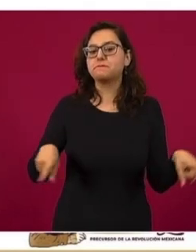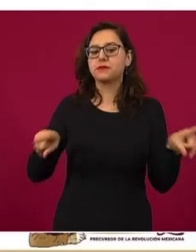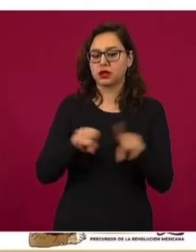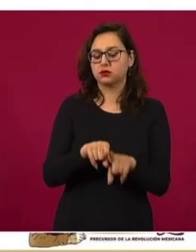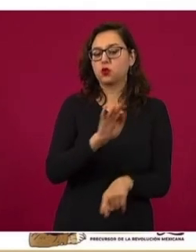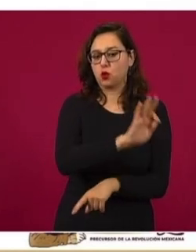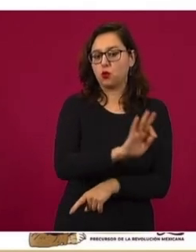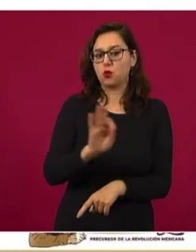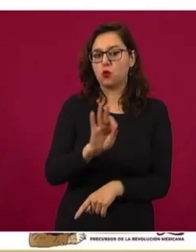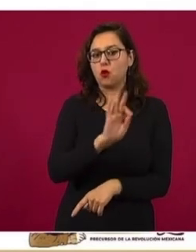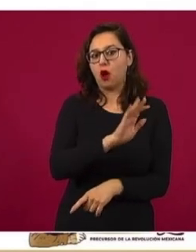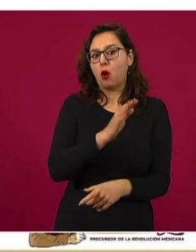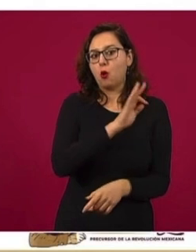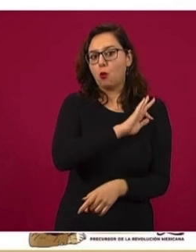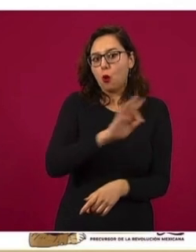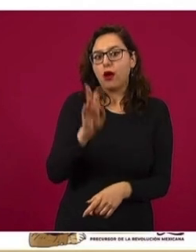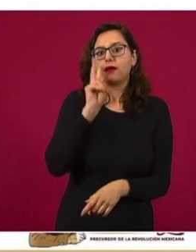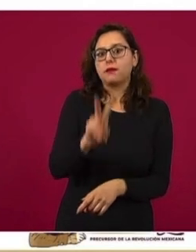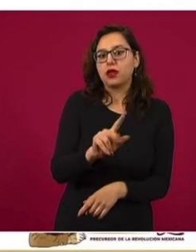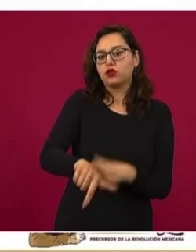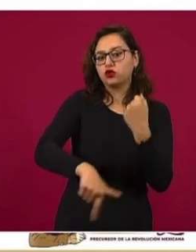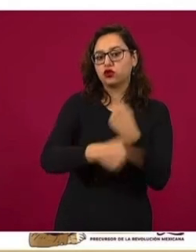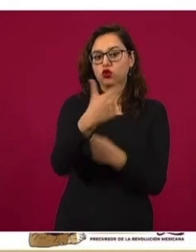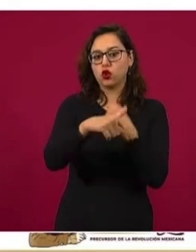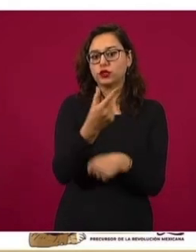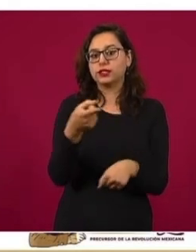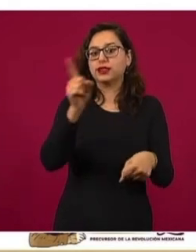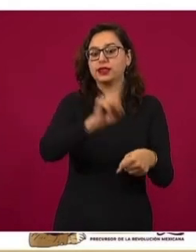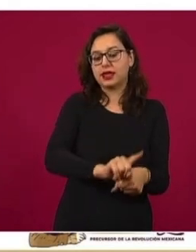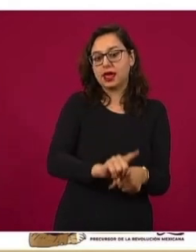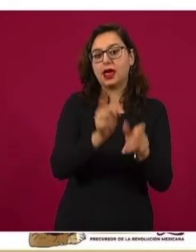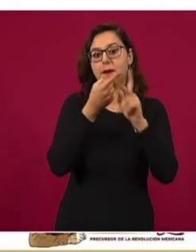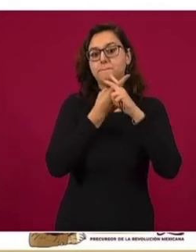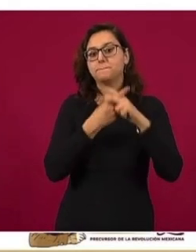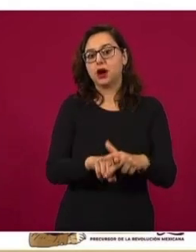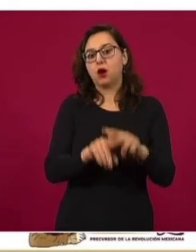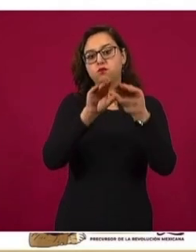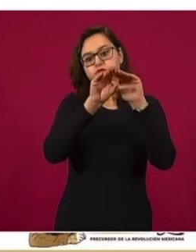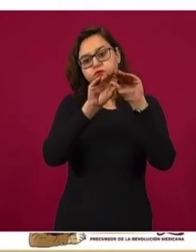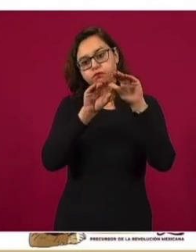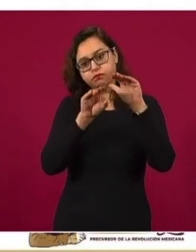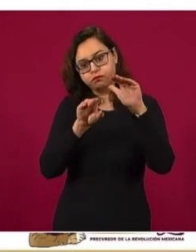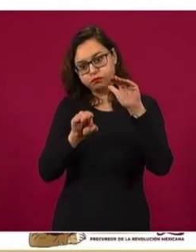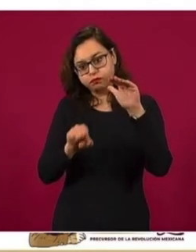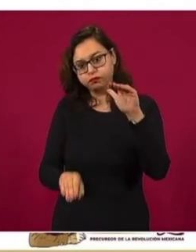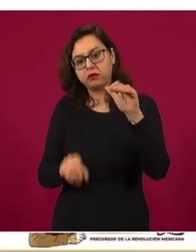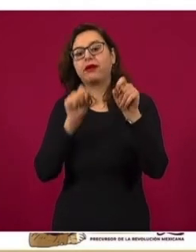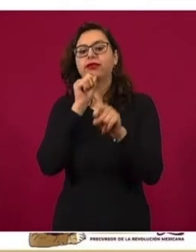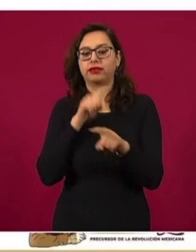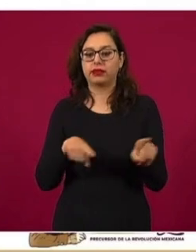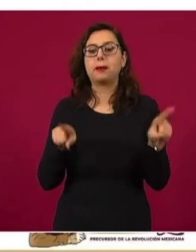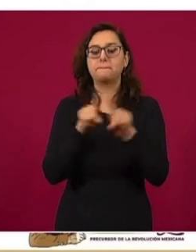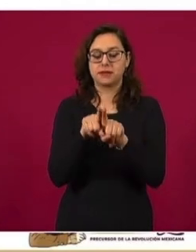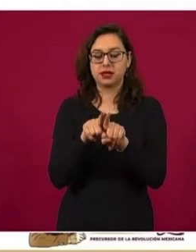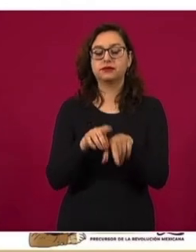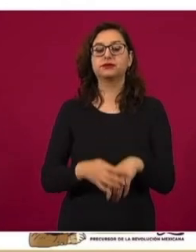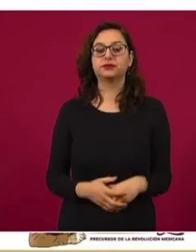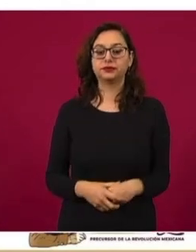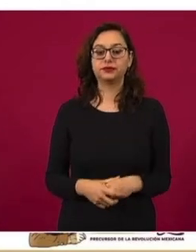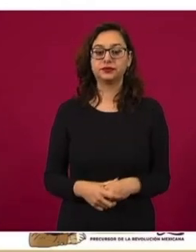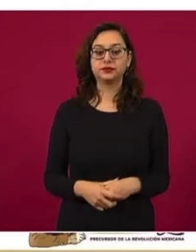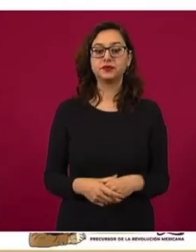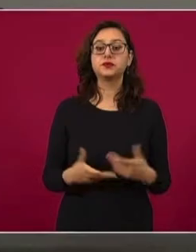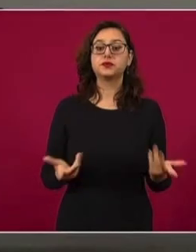de hospitalizaciones y en este momento ya vemos una tendencia muy clara también de reducción. Se comparan en